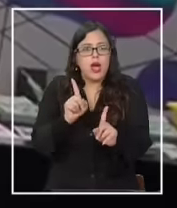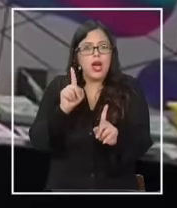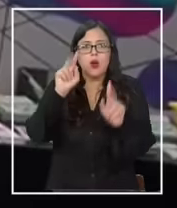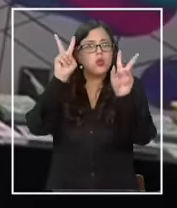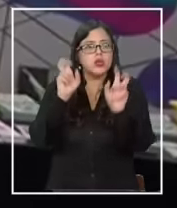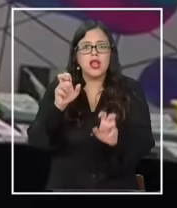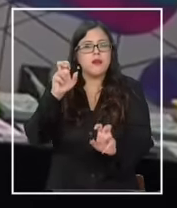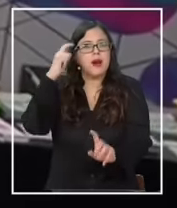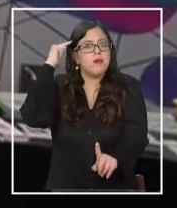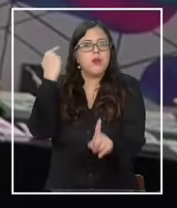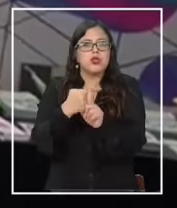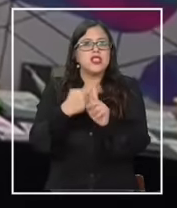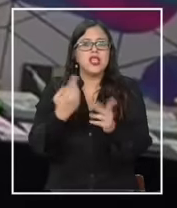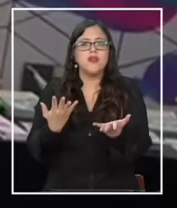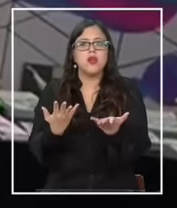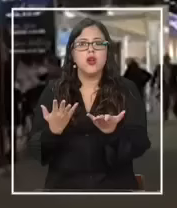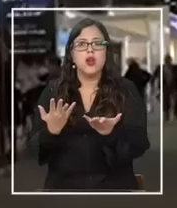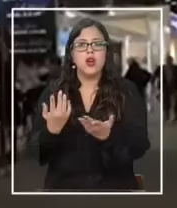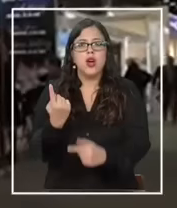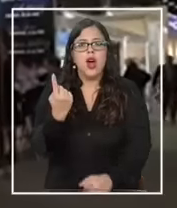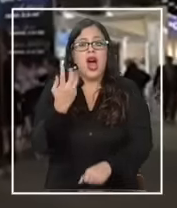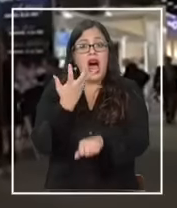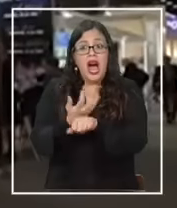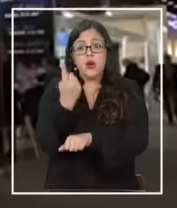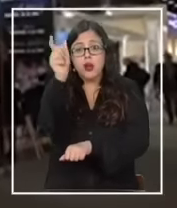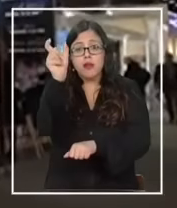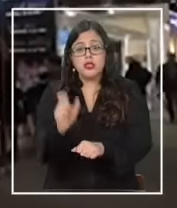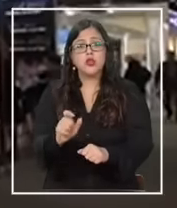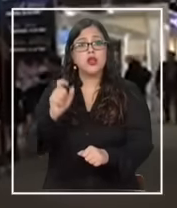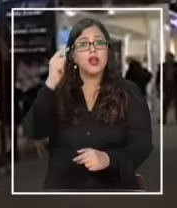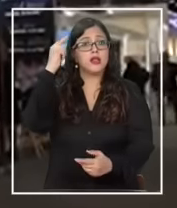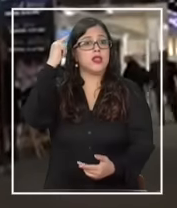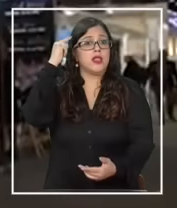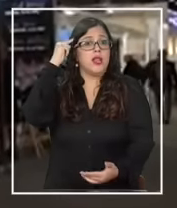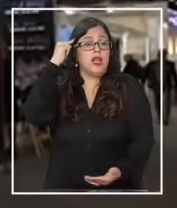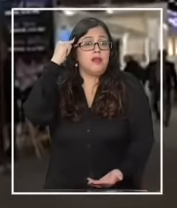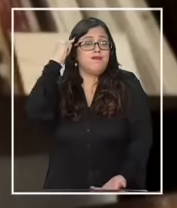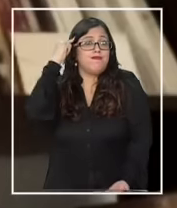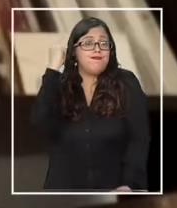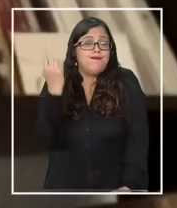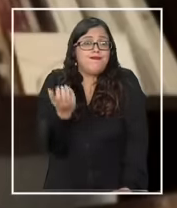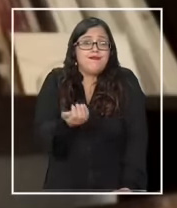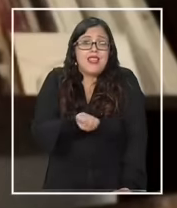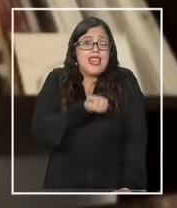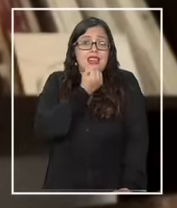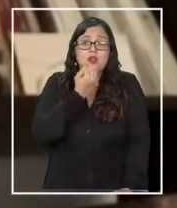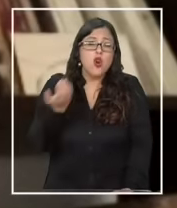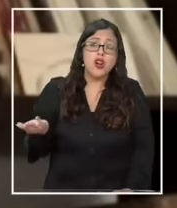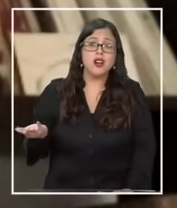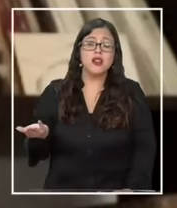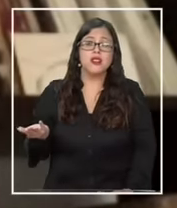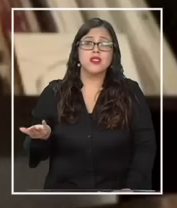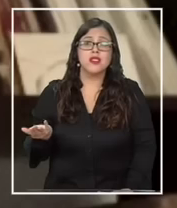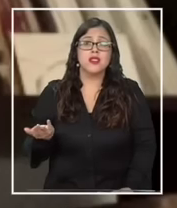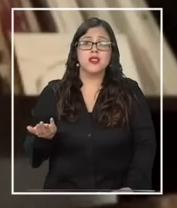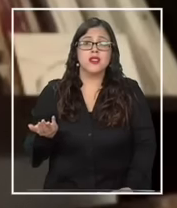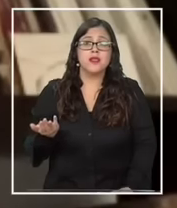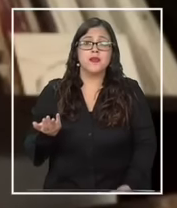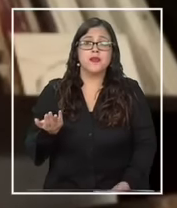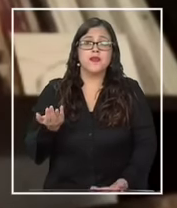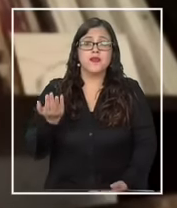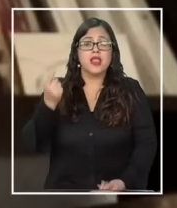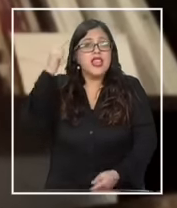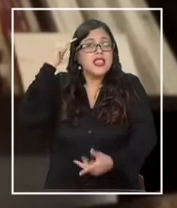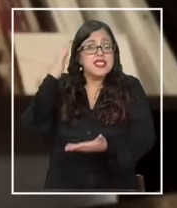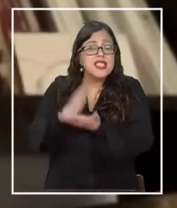señal alguien tomó una decisión muy errada alguien recortó por donde no había que recortar alguien decidió algo que es